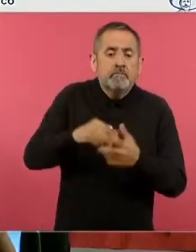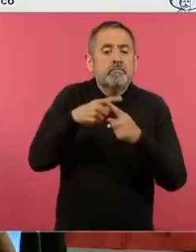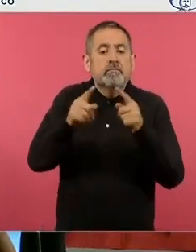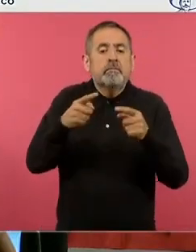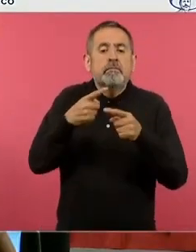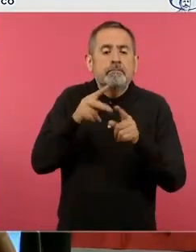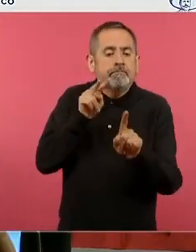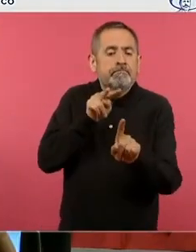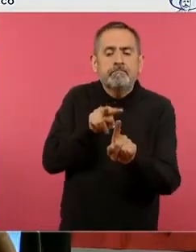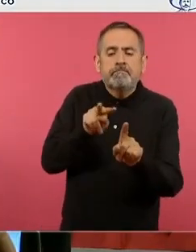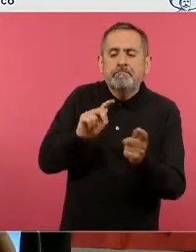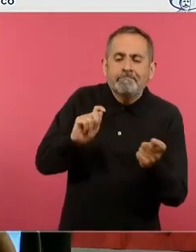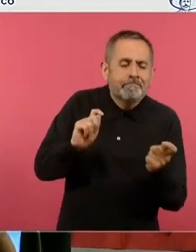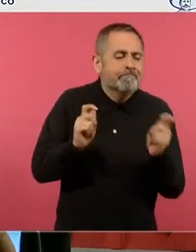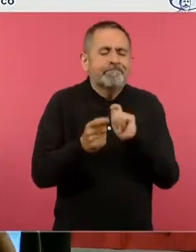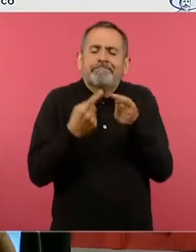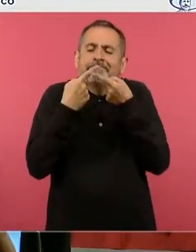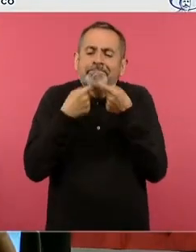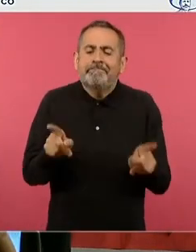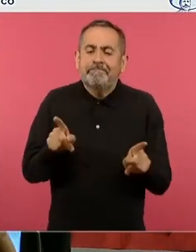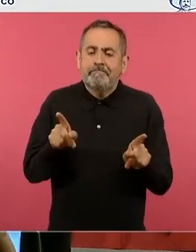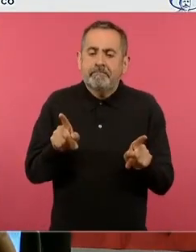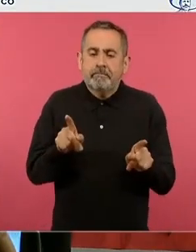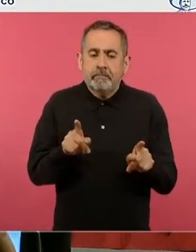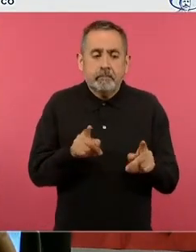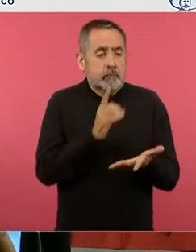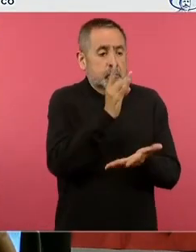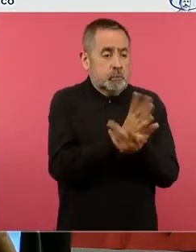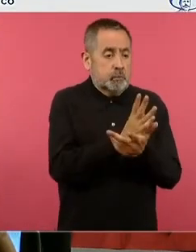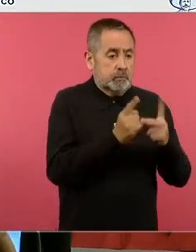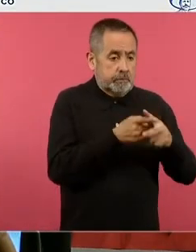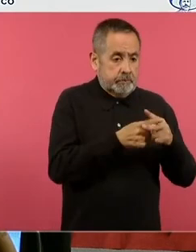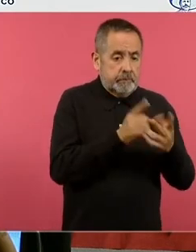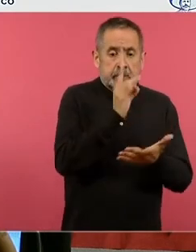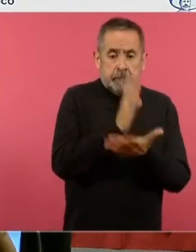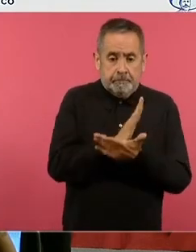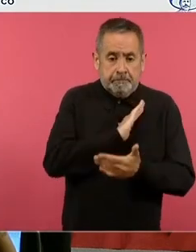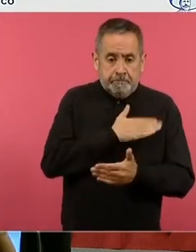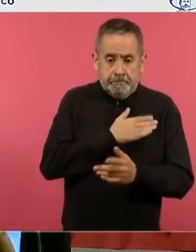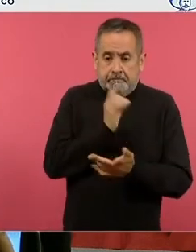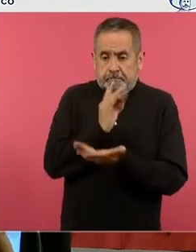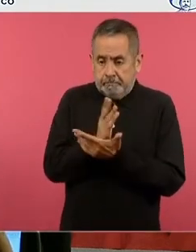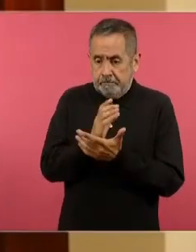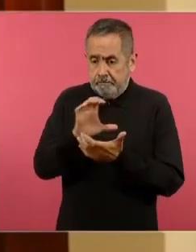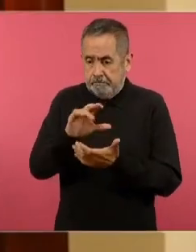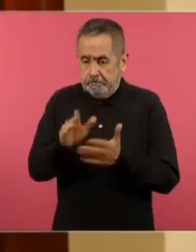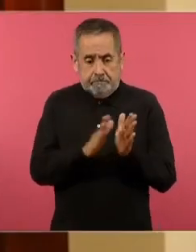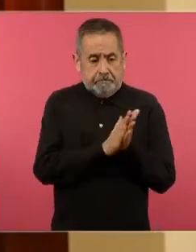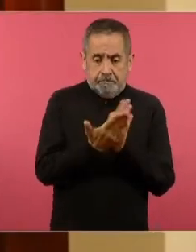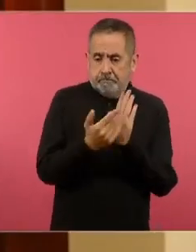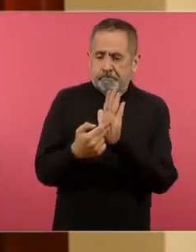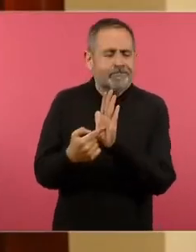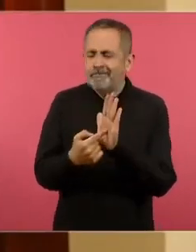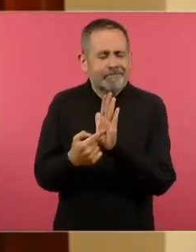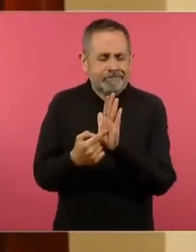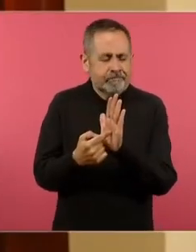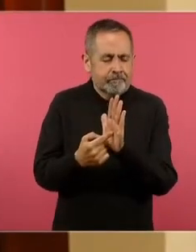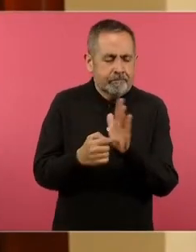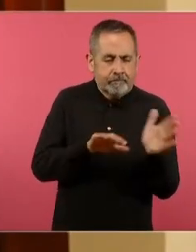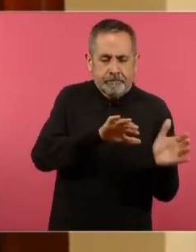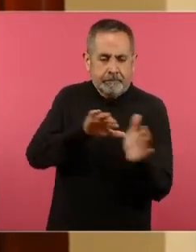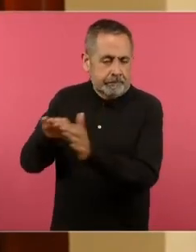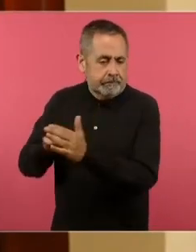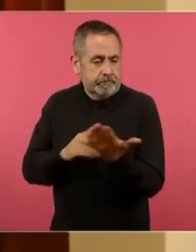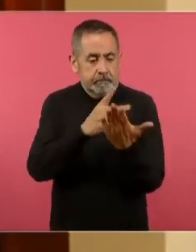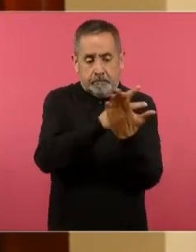vuelta al plan de estudios en vez de que la disciplina sea lo que aparece lo que aparece es el problema de la